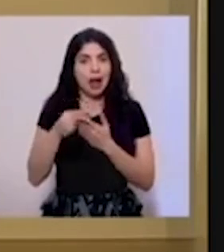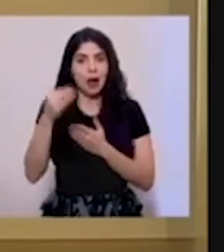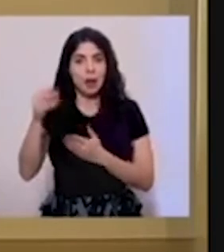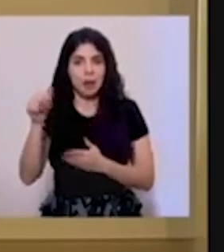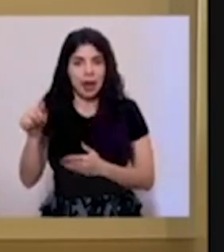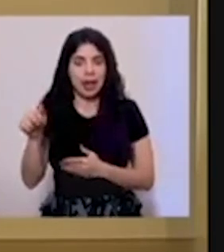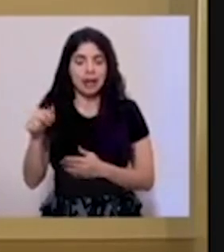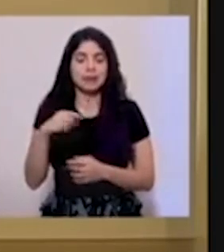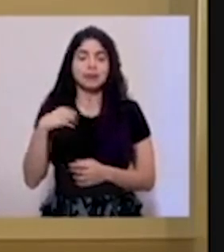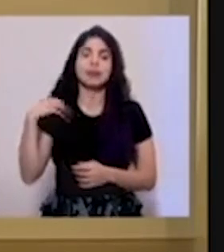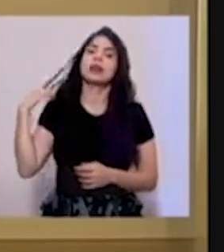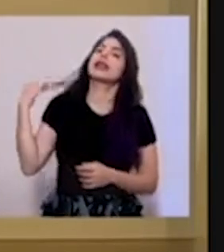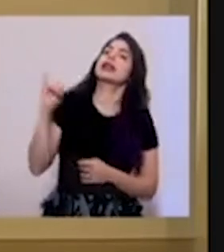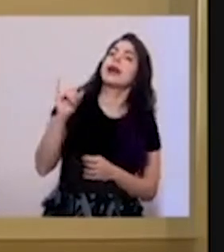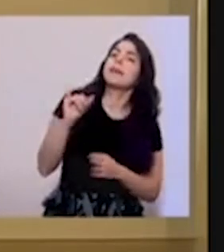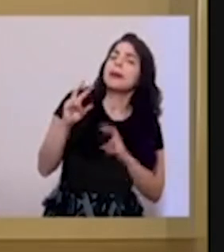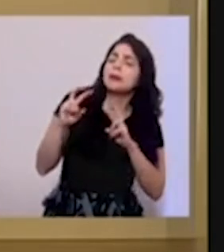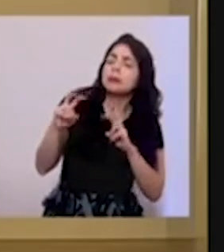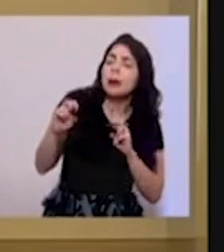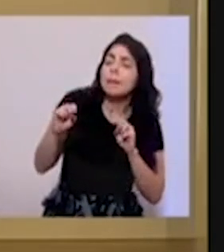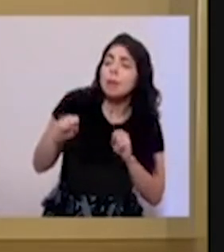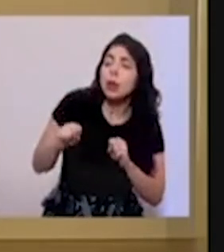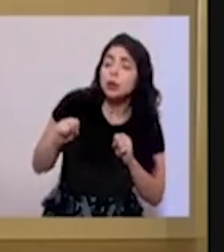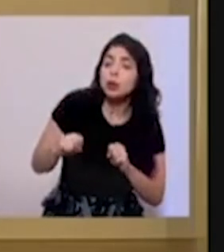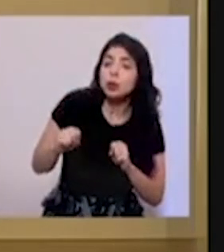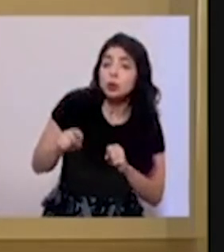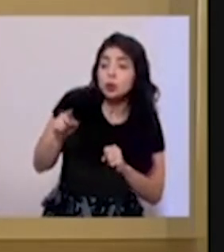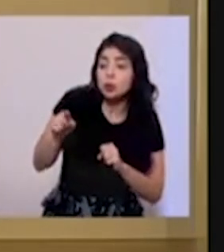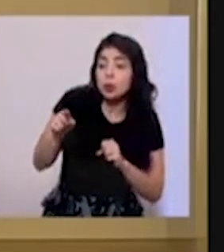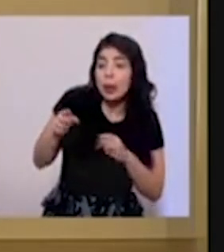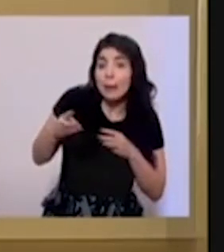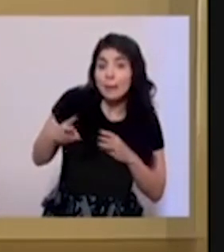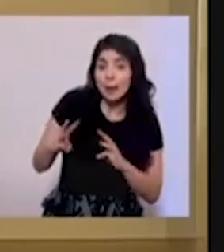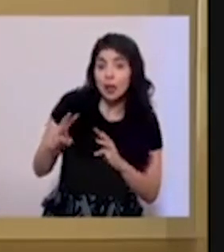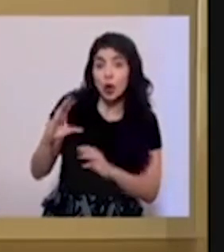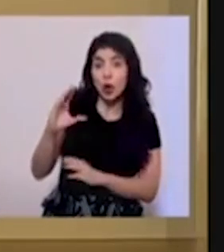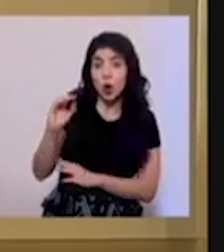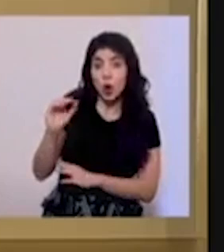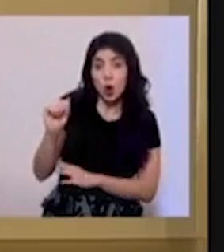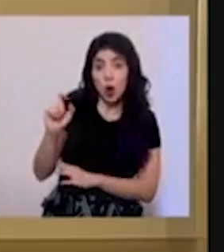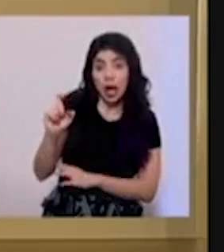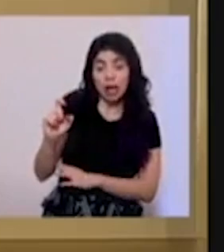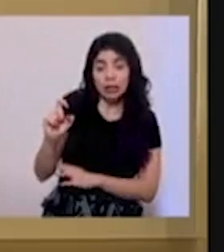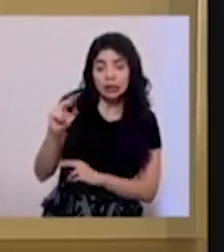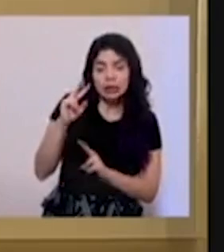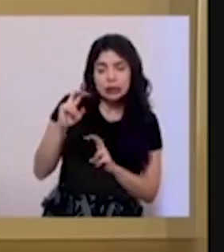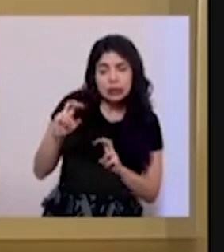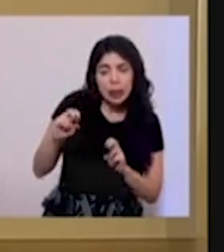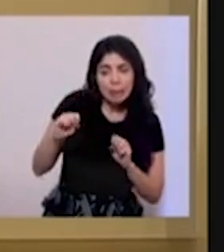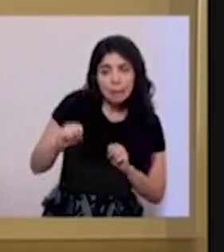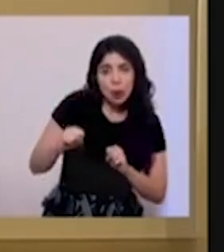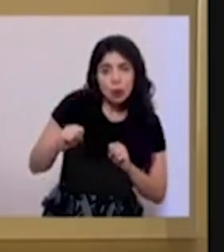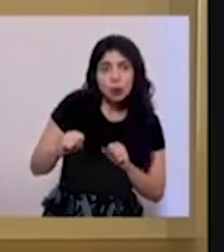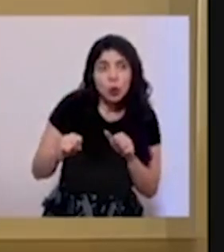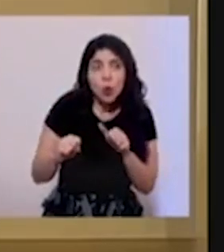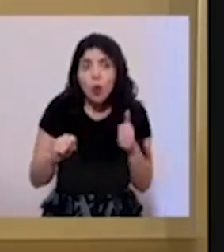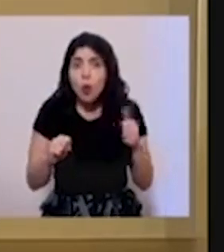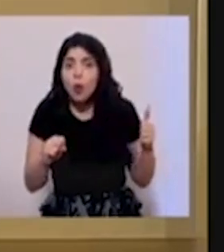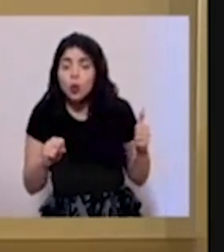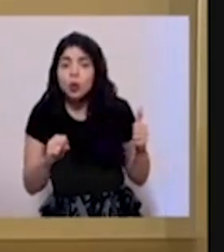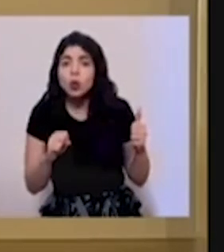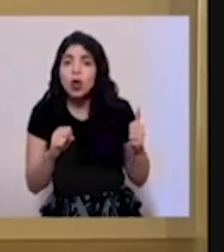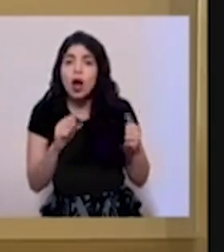Se está analizando la posibilidad de que adicionalmente a este mecanismo COVAX se pueda traer alguna opción